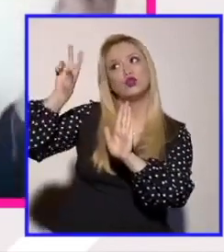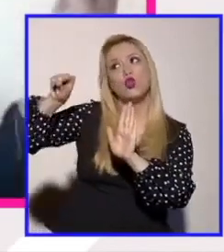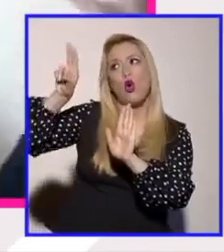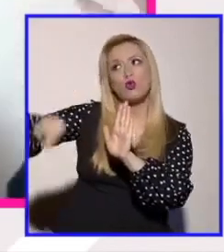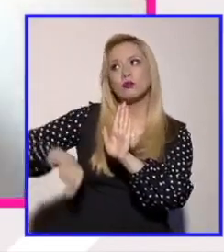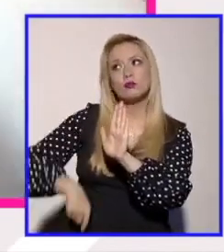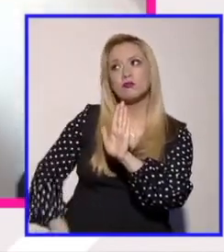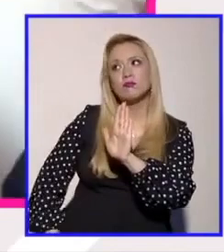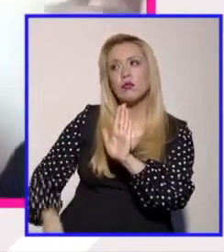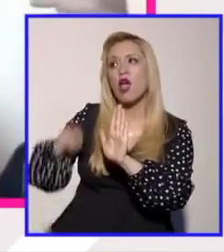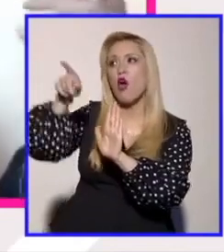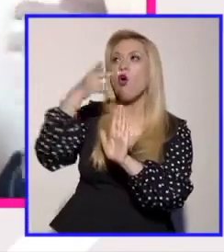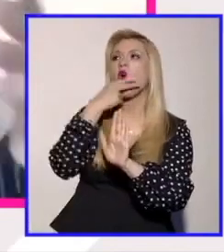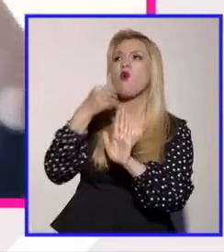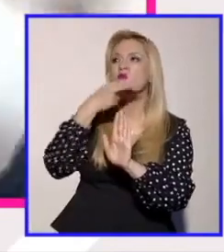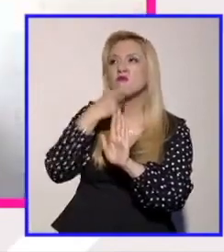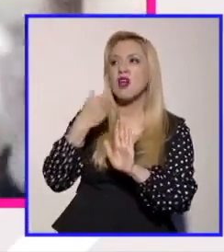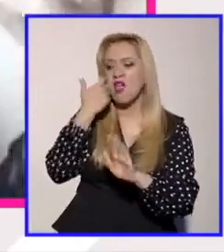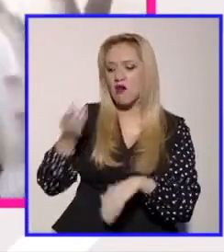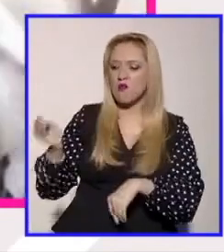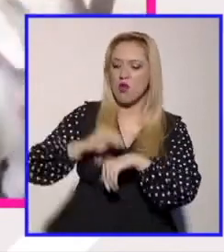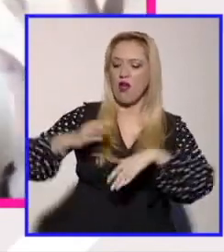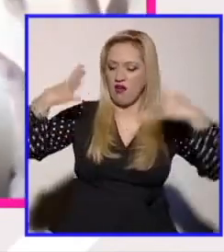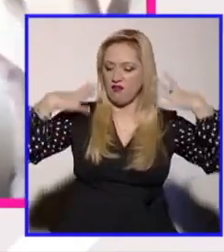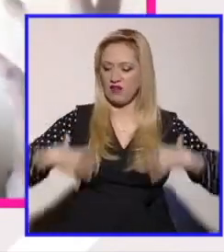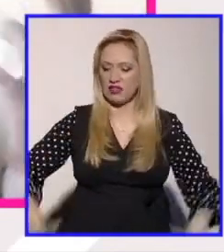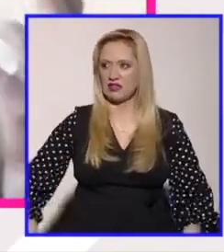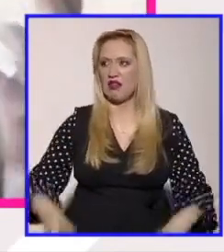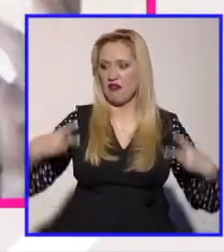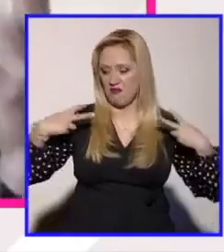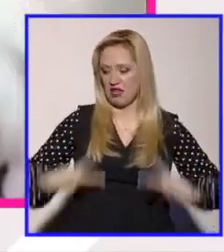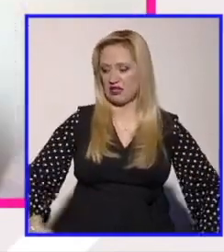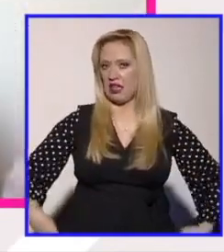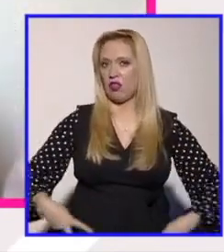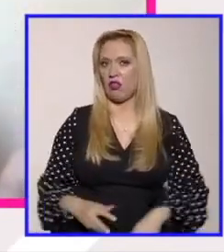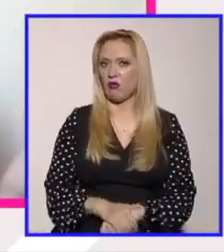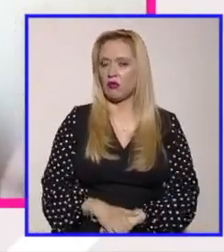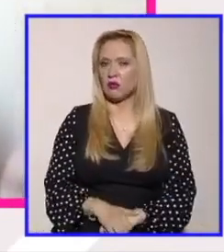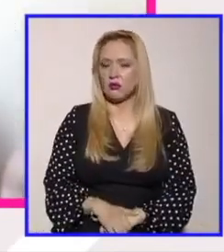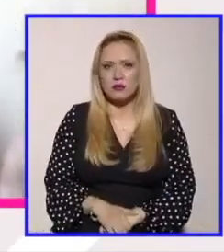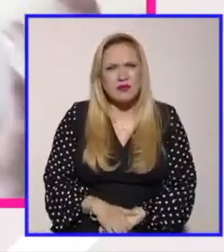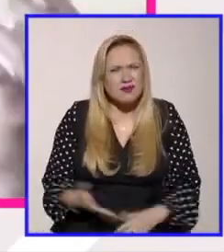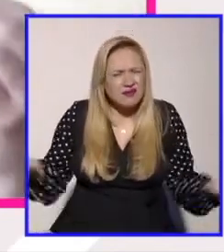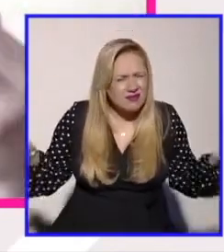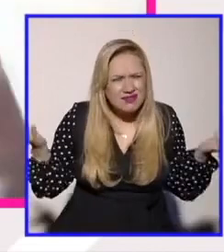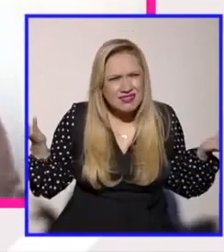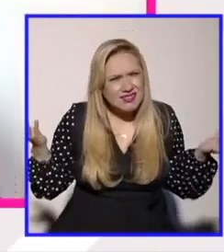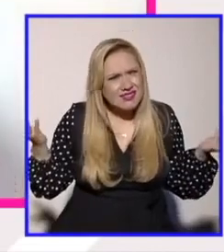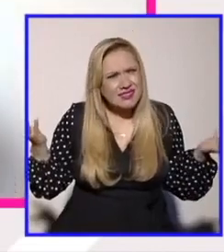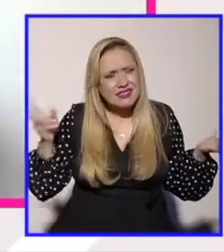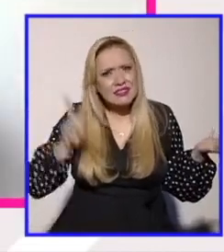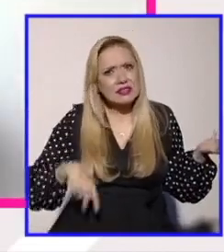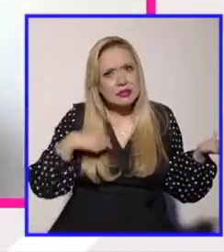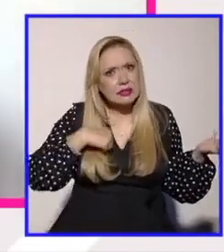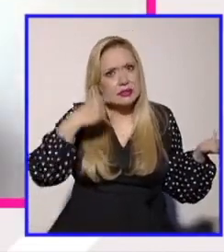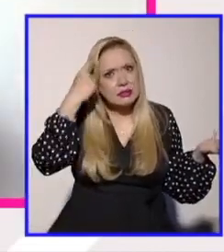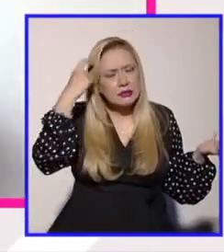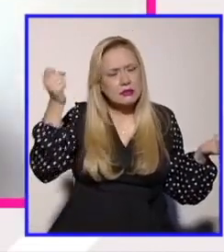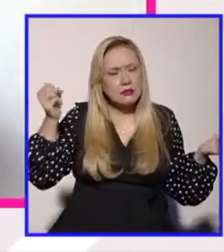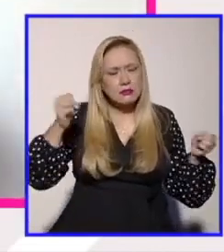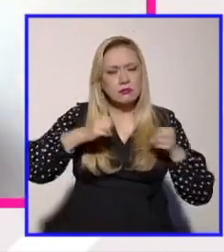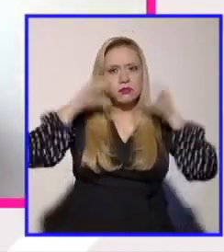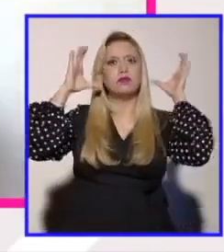que se quiere poner falda ese tipo de cosas me parecen realmente muy preocupantes y creo que también tenemos que